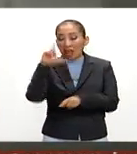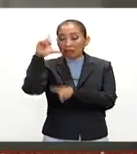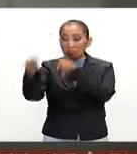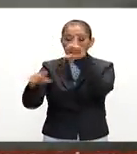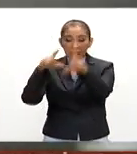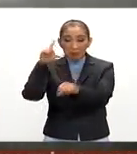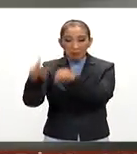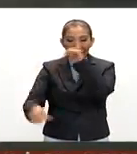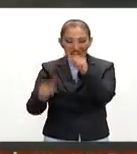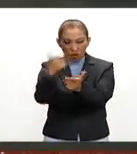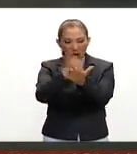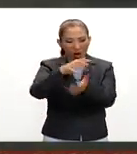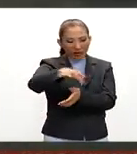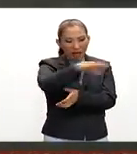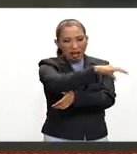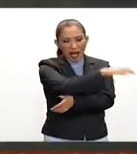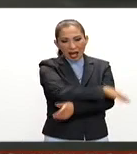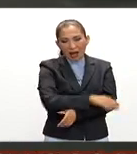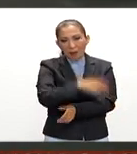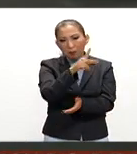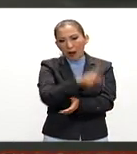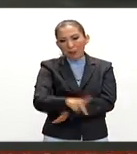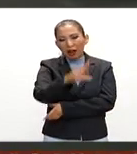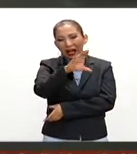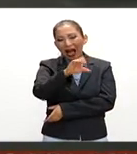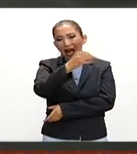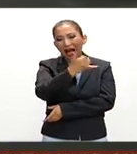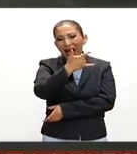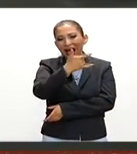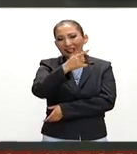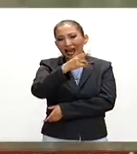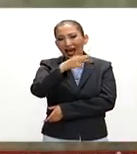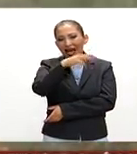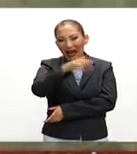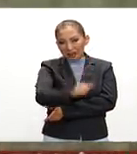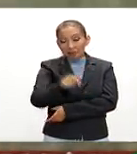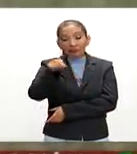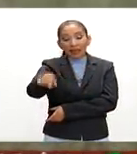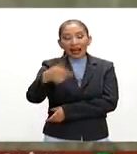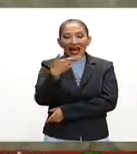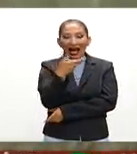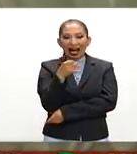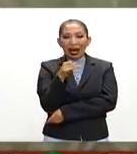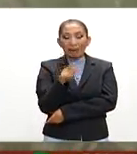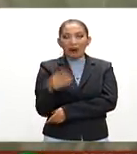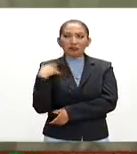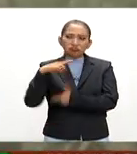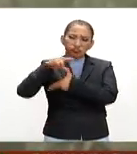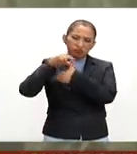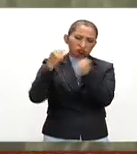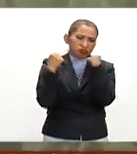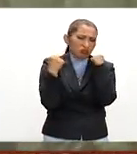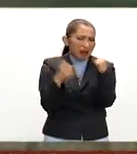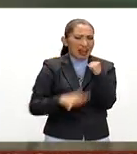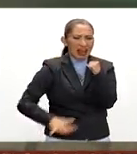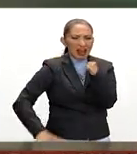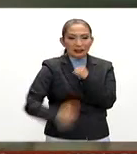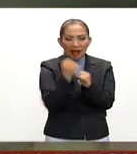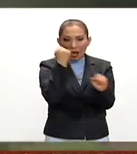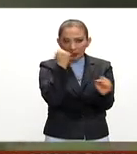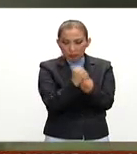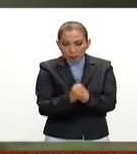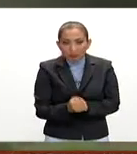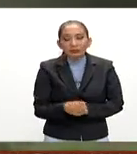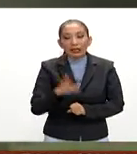desalojadas en varias ciudades de la provincia de Cagallana, norte del archipiélago. Jaima es considerado el fenómeno más intenso de este año.